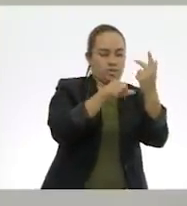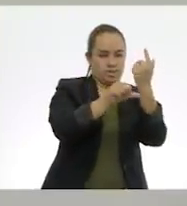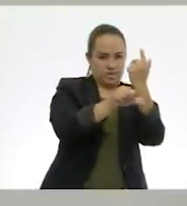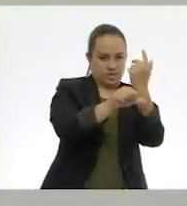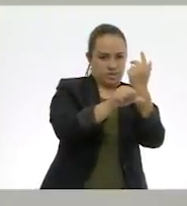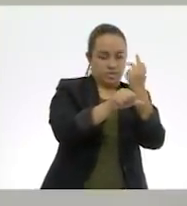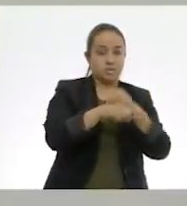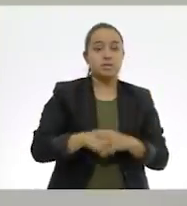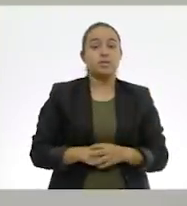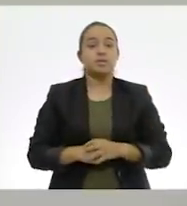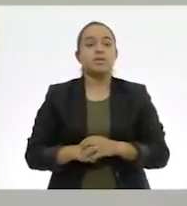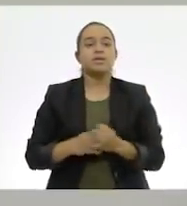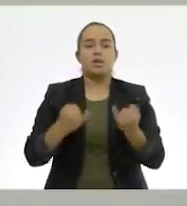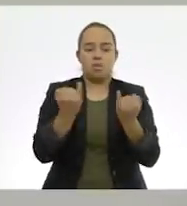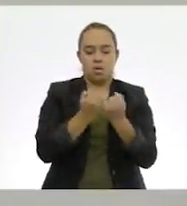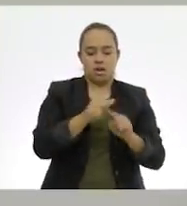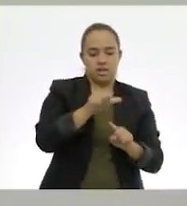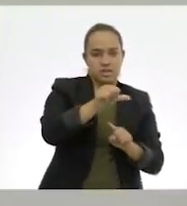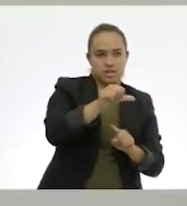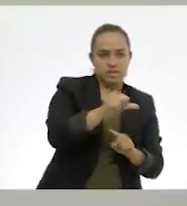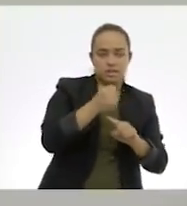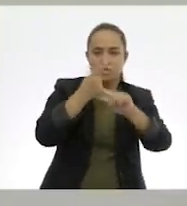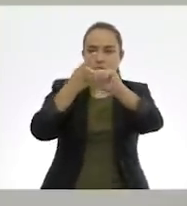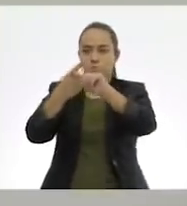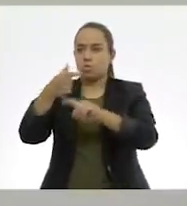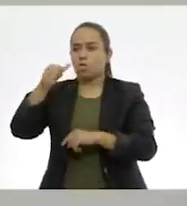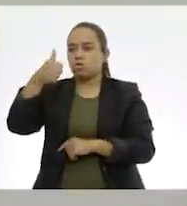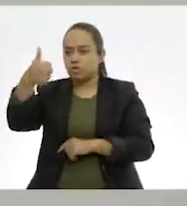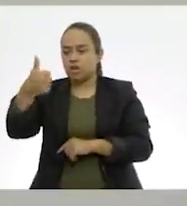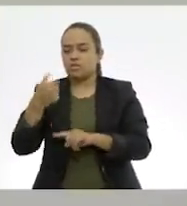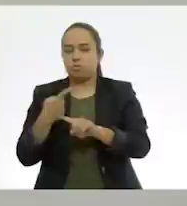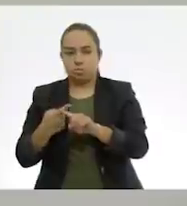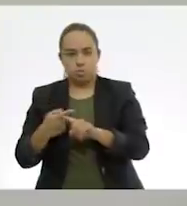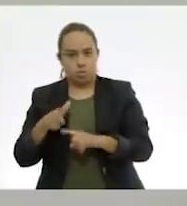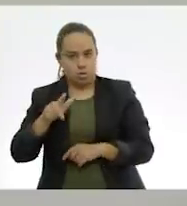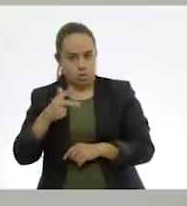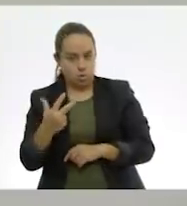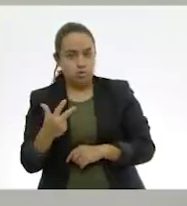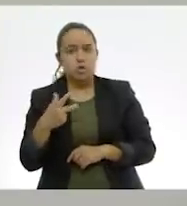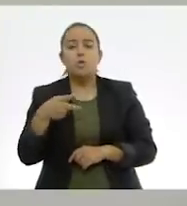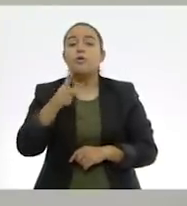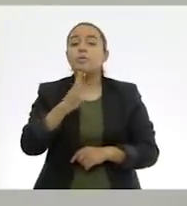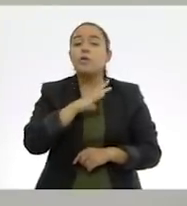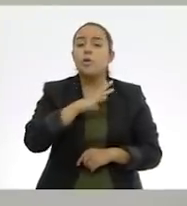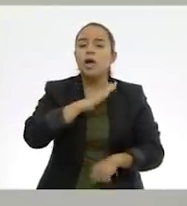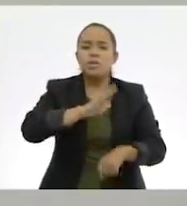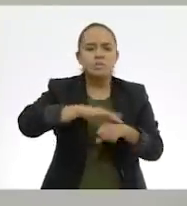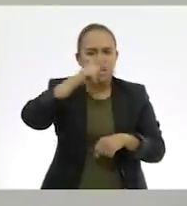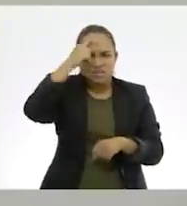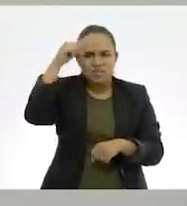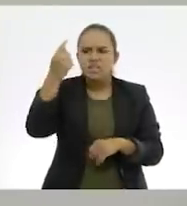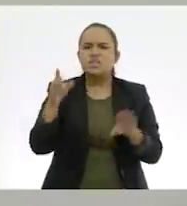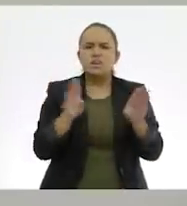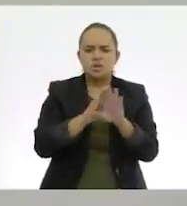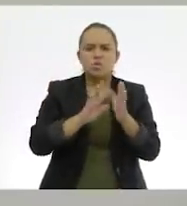cuando hemos multiplicado el denominador de la primera por la segunda. Sí. Pero ahorita hay una manera más sencilla de sacar una fracción equivalente.